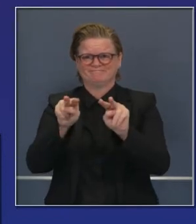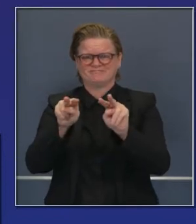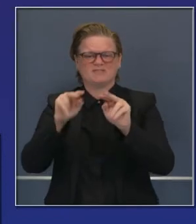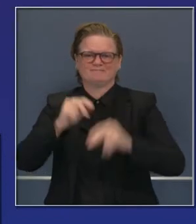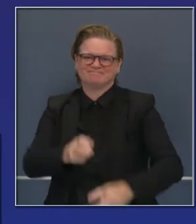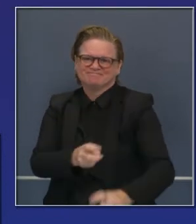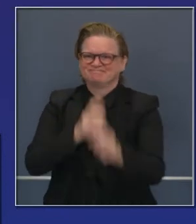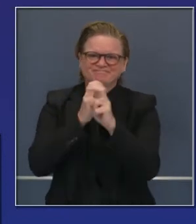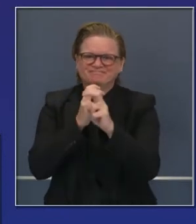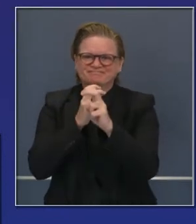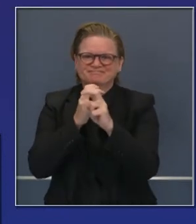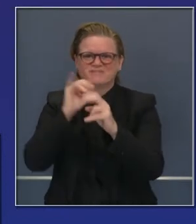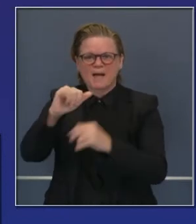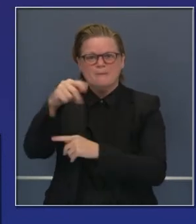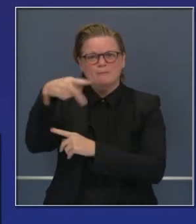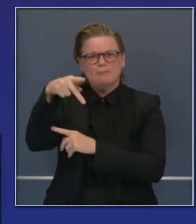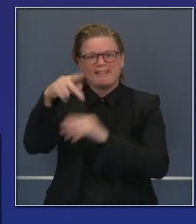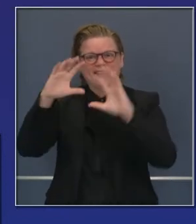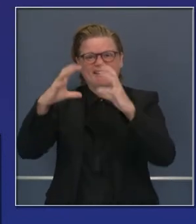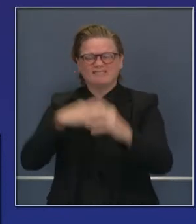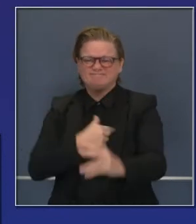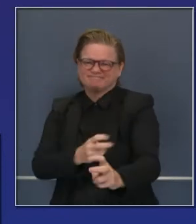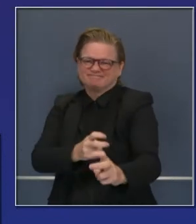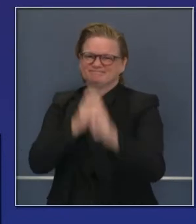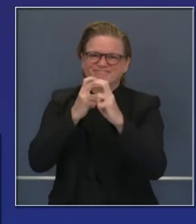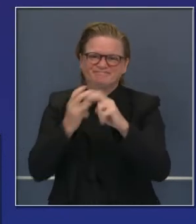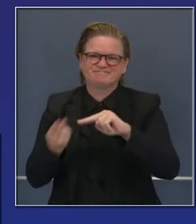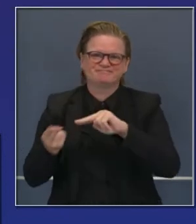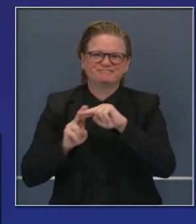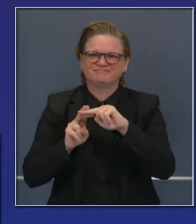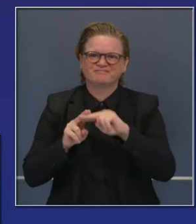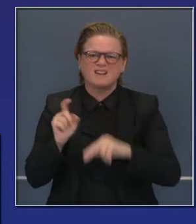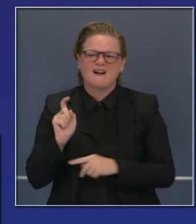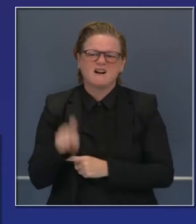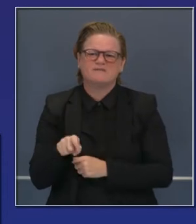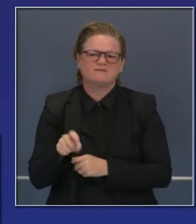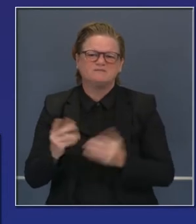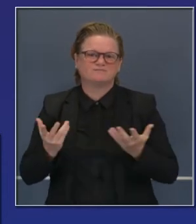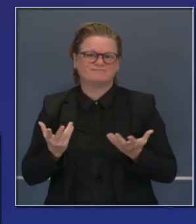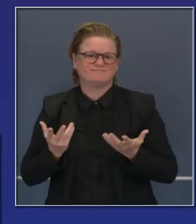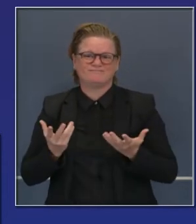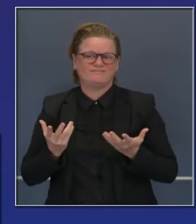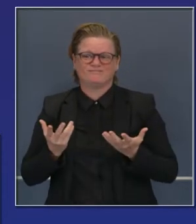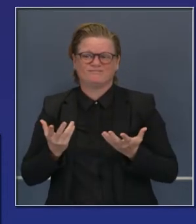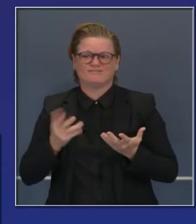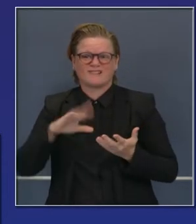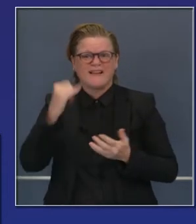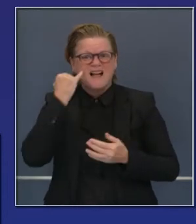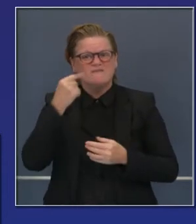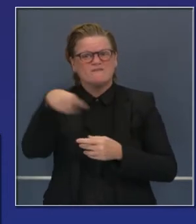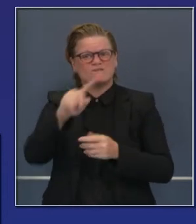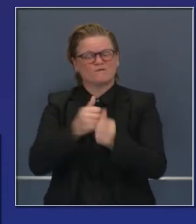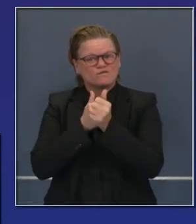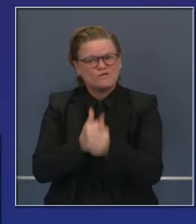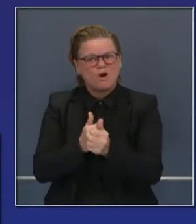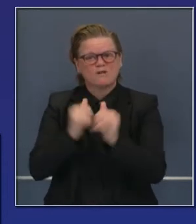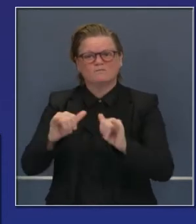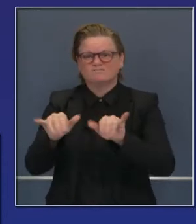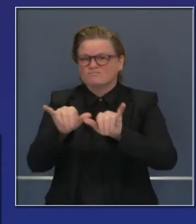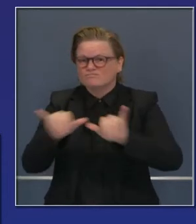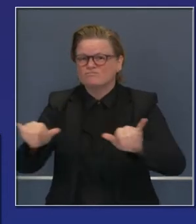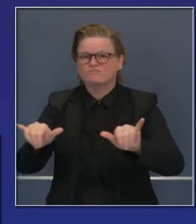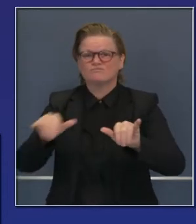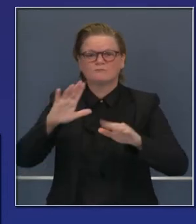sobre esos condados en el morado. El nivel más restrictivo que será más